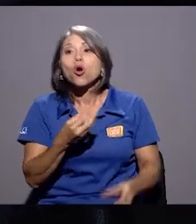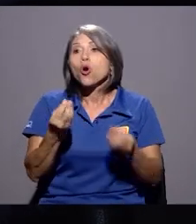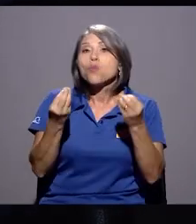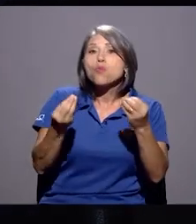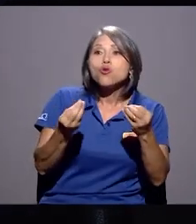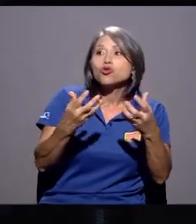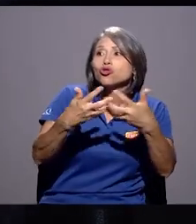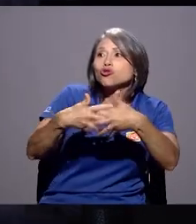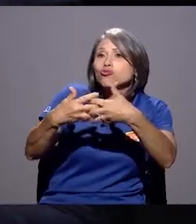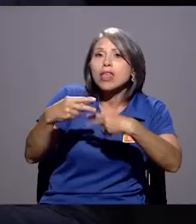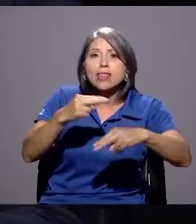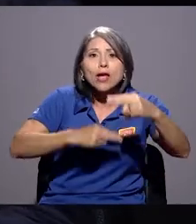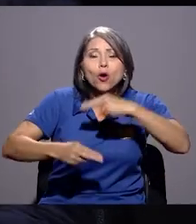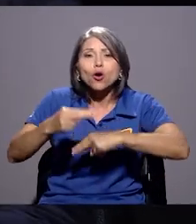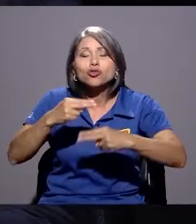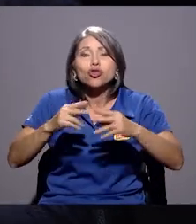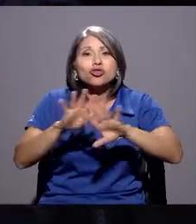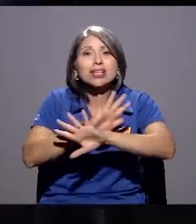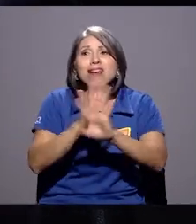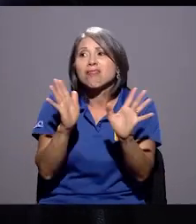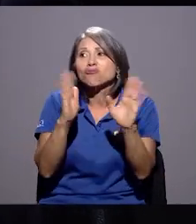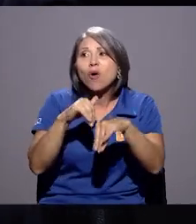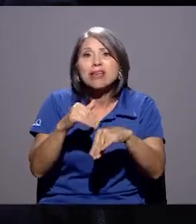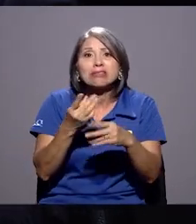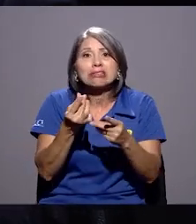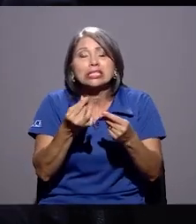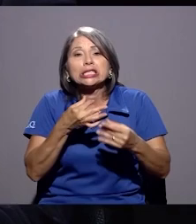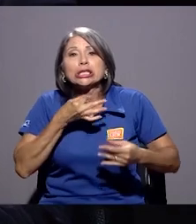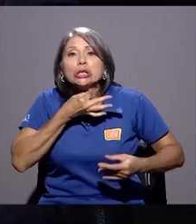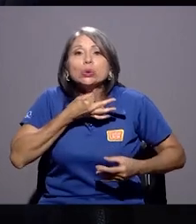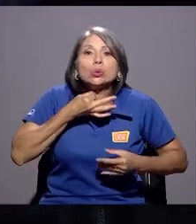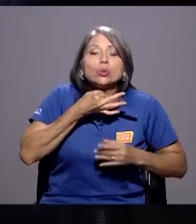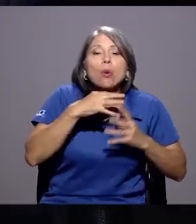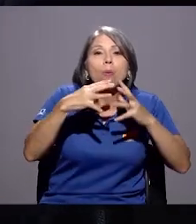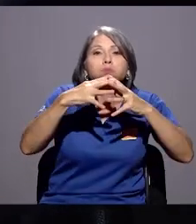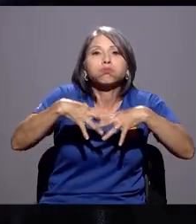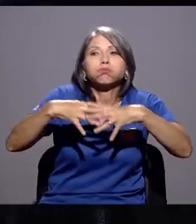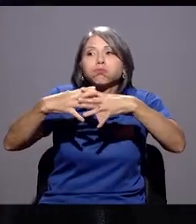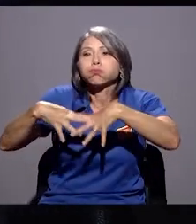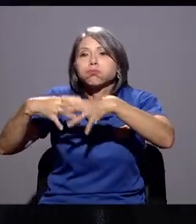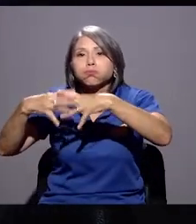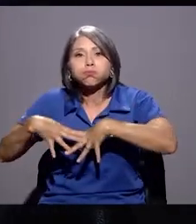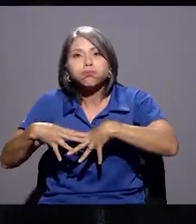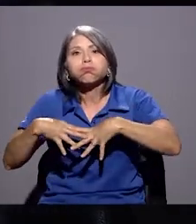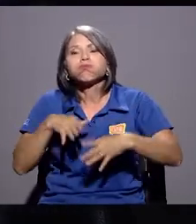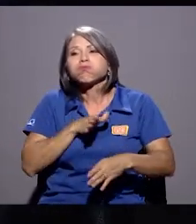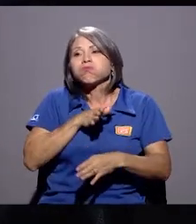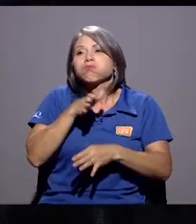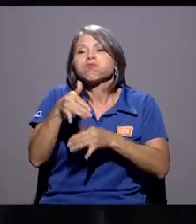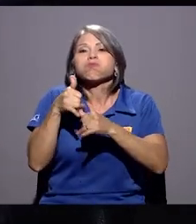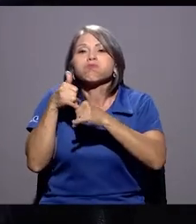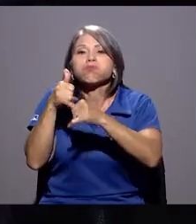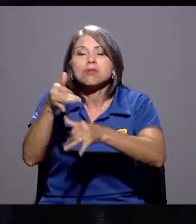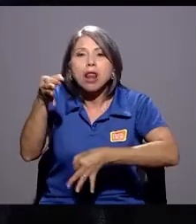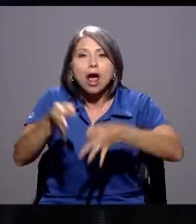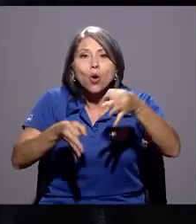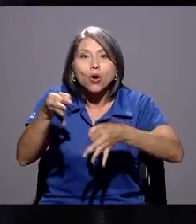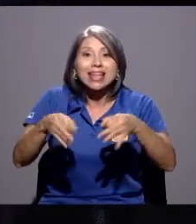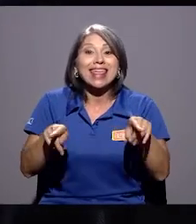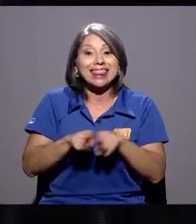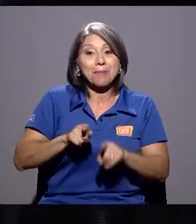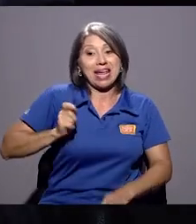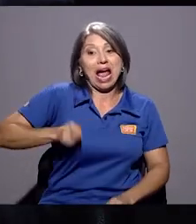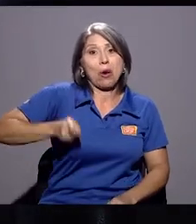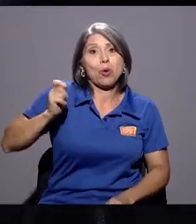en quiebra y los llevan a la corte y además abogados usureros que le